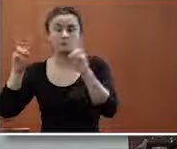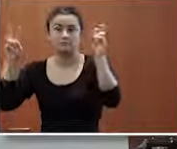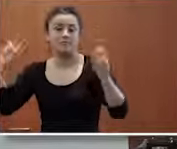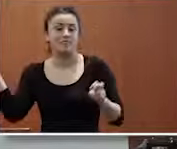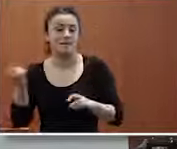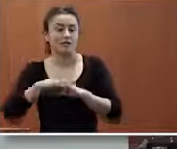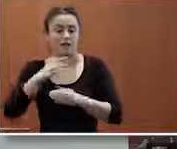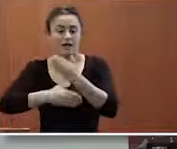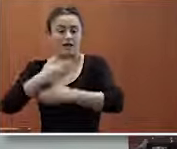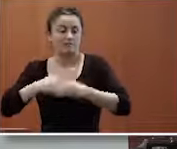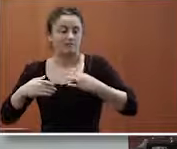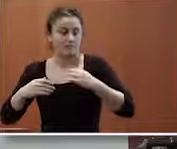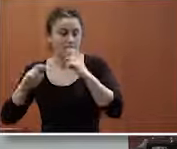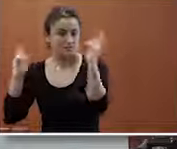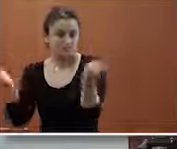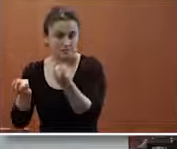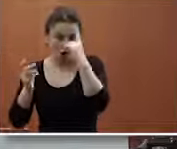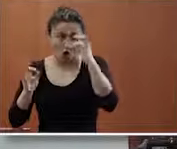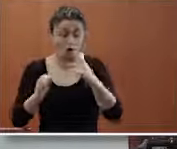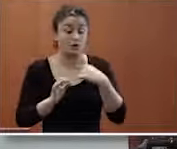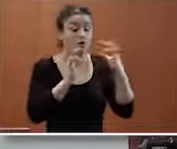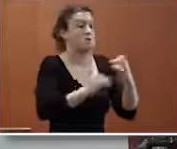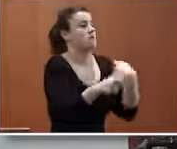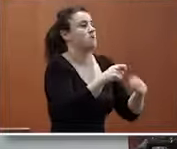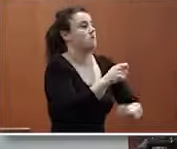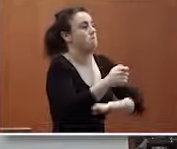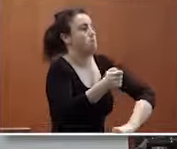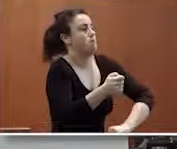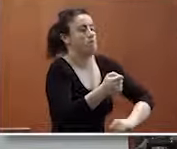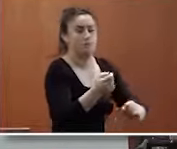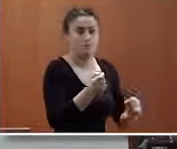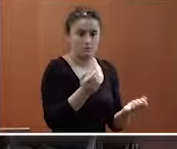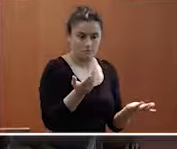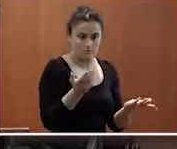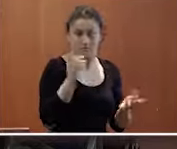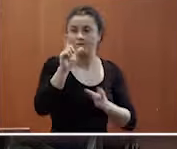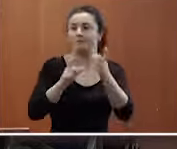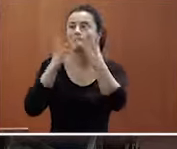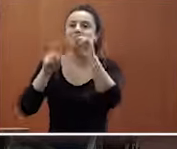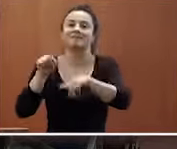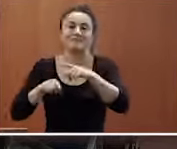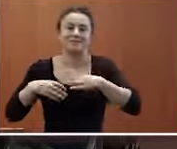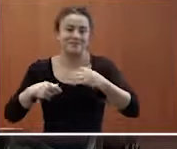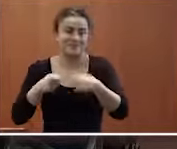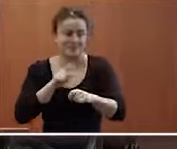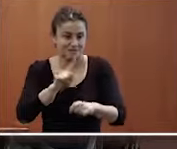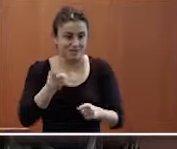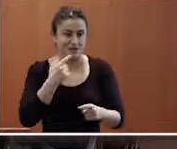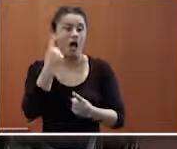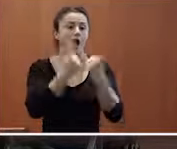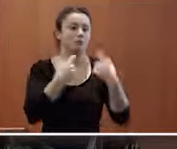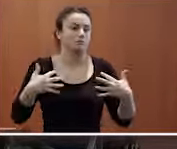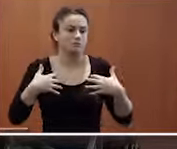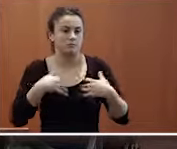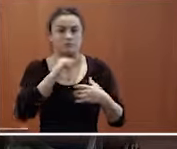o para gente diversa es muy lógico pensar esto de luego quien no vende ropa quien vende muy poquita no va a pensar en esto además porque bastante tiene el agua le llega por aquí